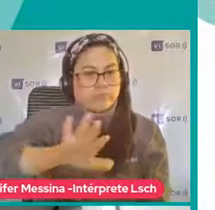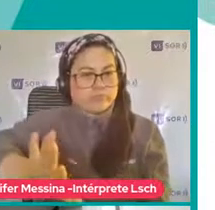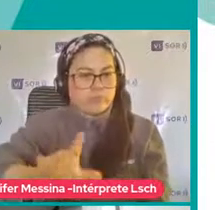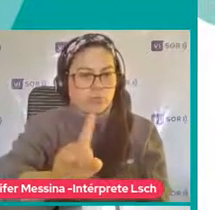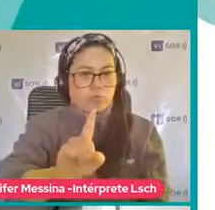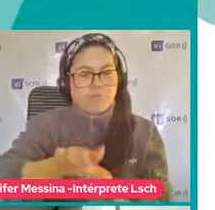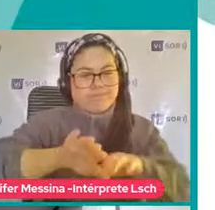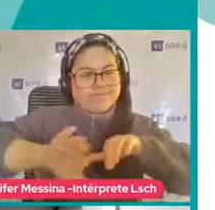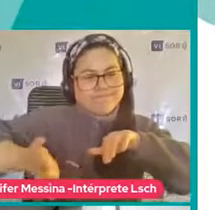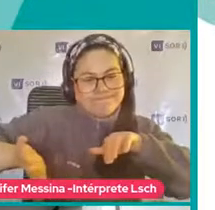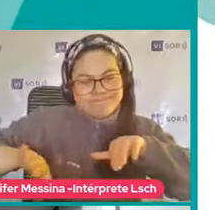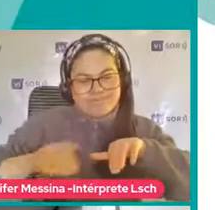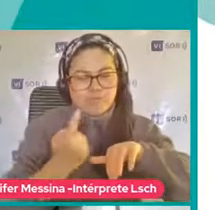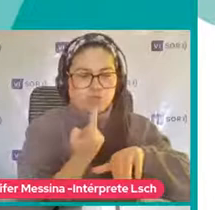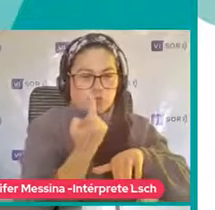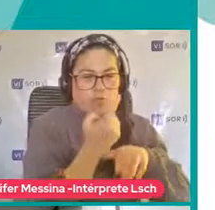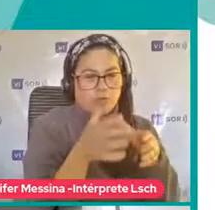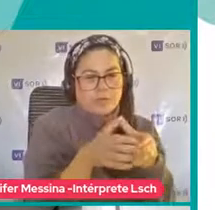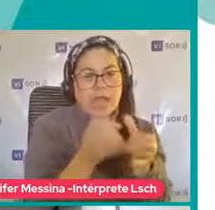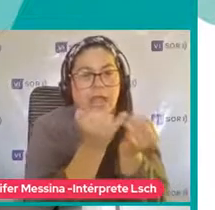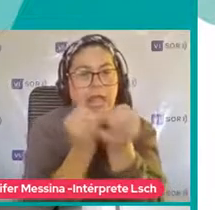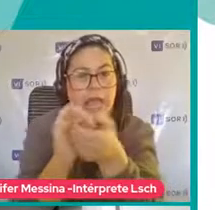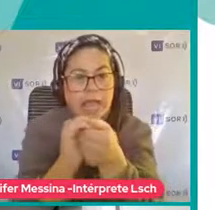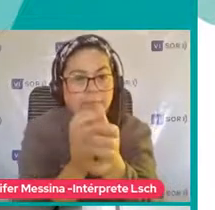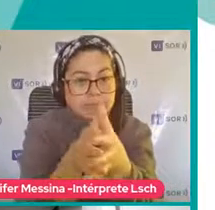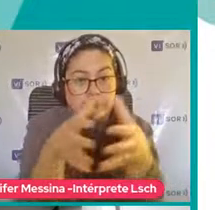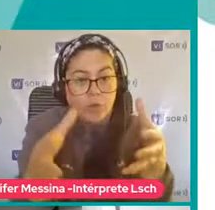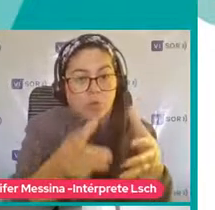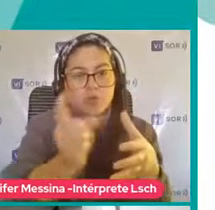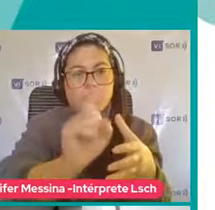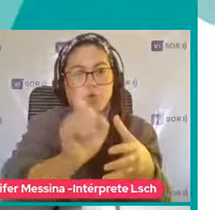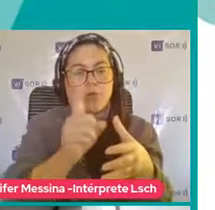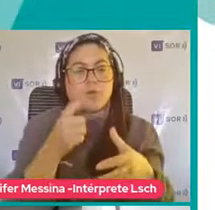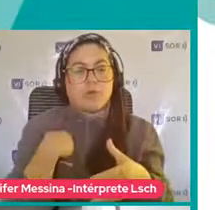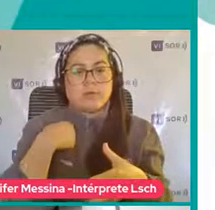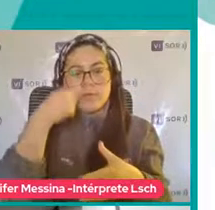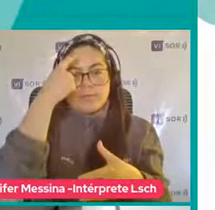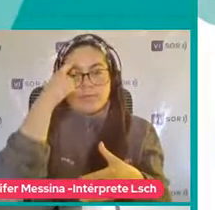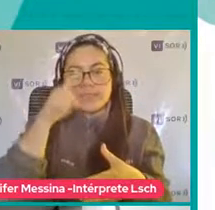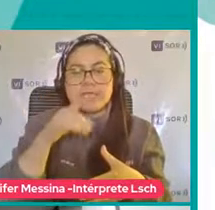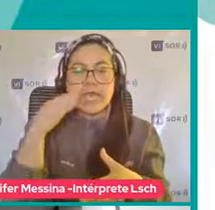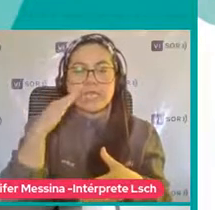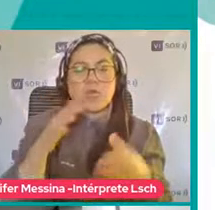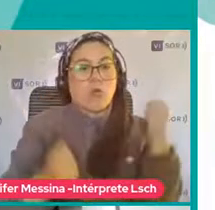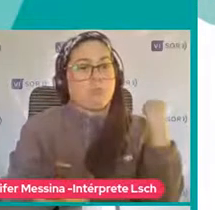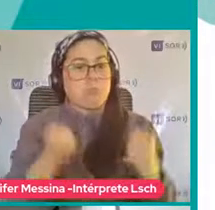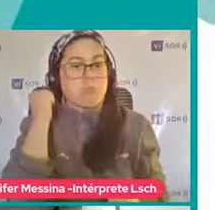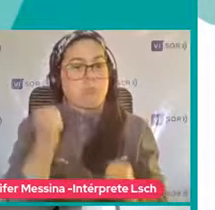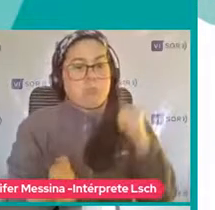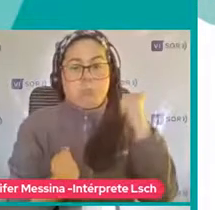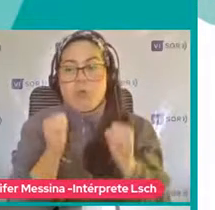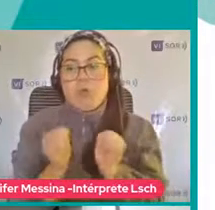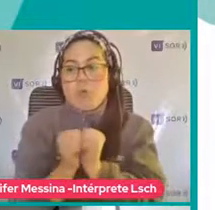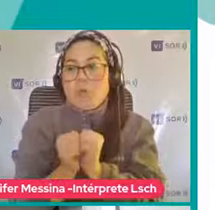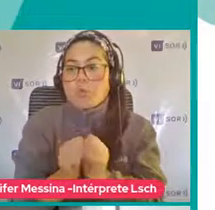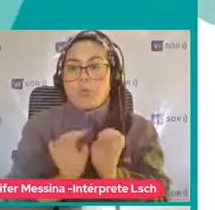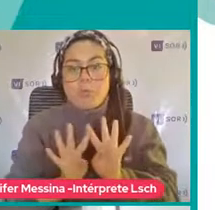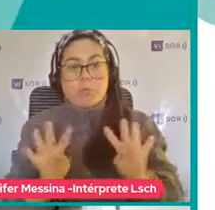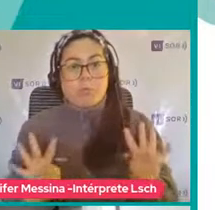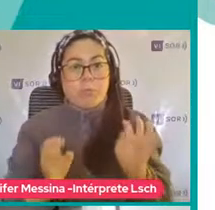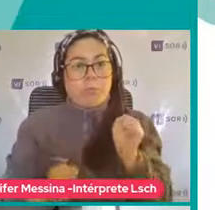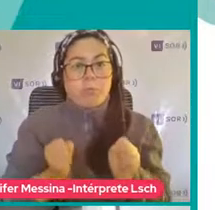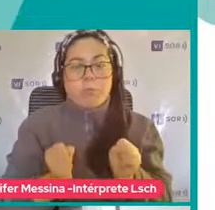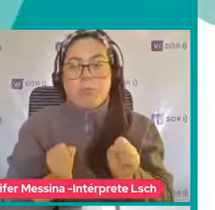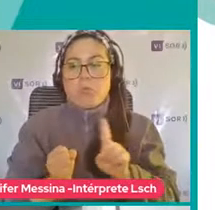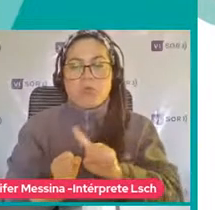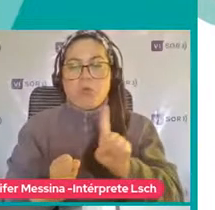No tiene Muchos amigos Uno piensa Que el niño Corre Con los otros Pero en realidad Él corre Solo Acompañado